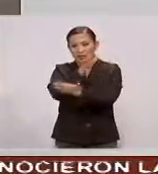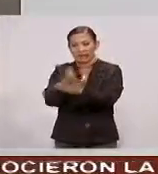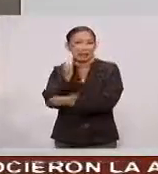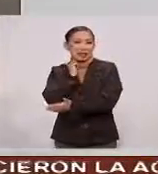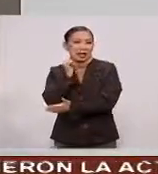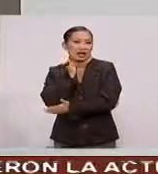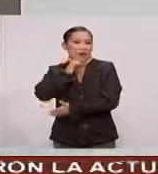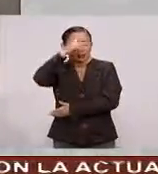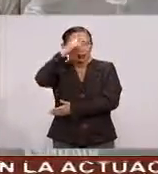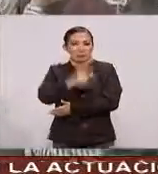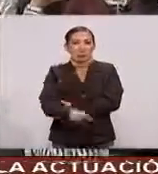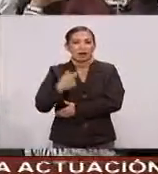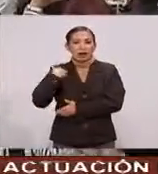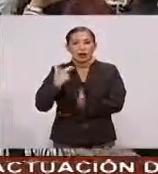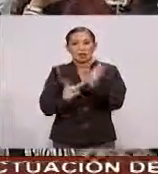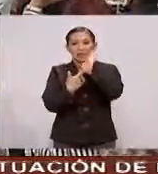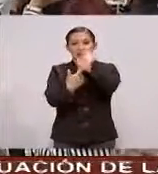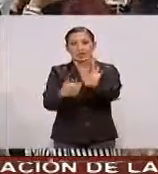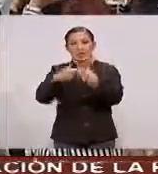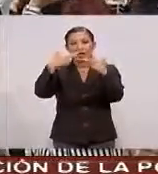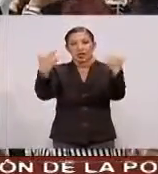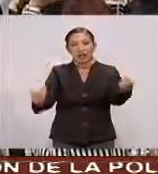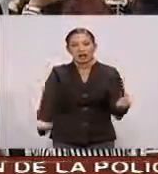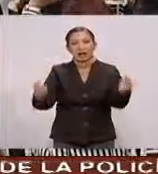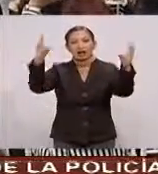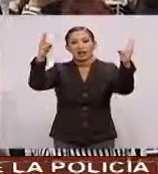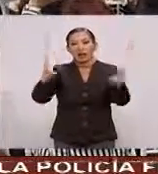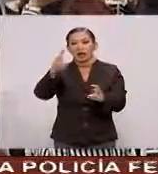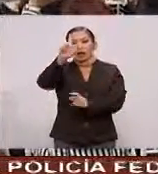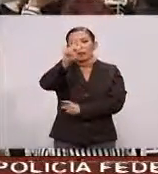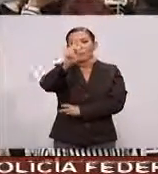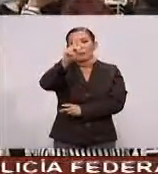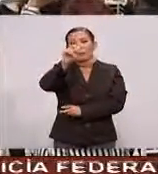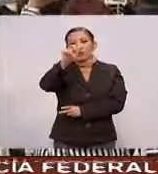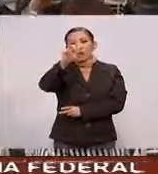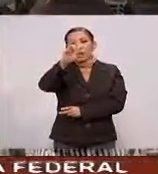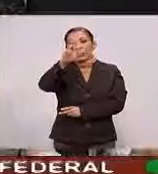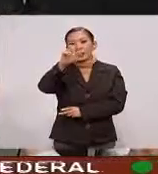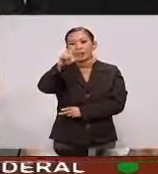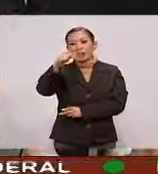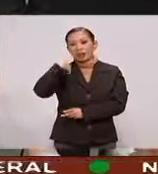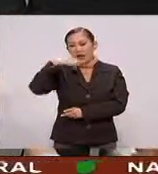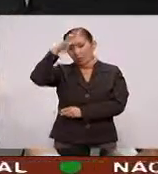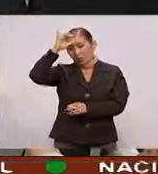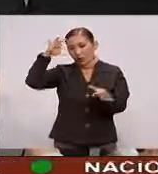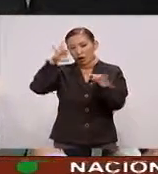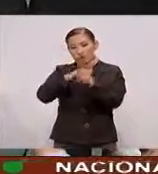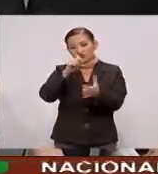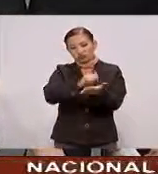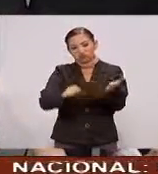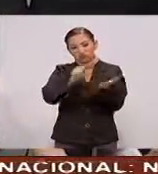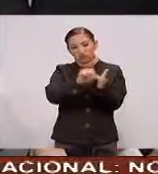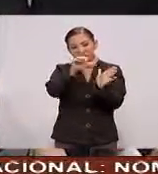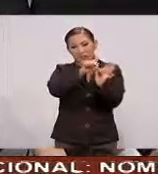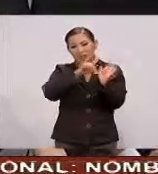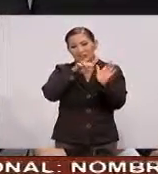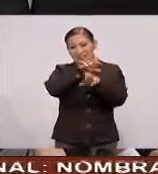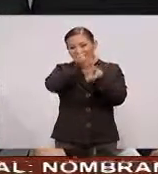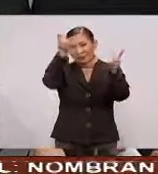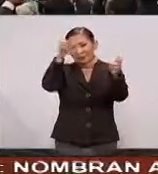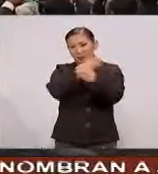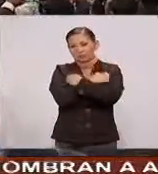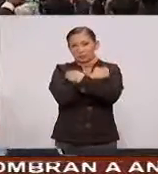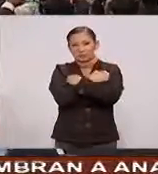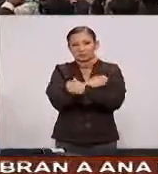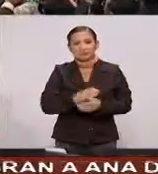Senado de la República A la presentación De la revista Pluridad y Consenso Donde escribió Un artículo Sobre la reforma educativa